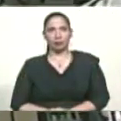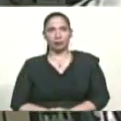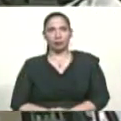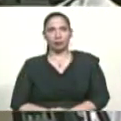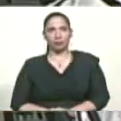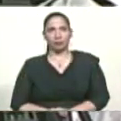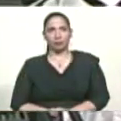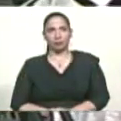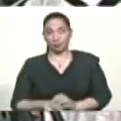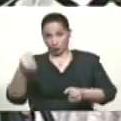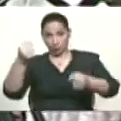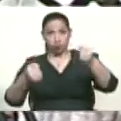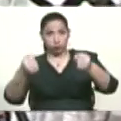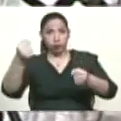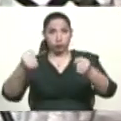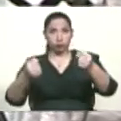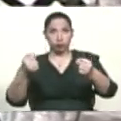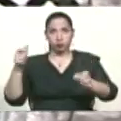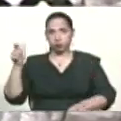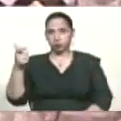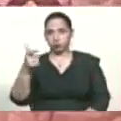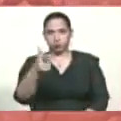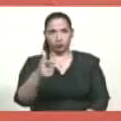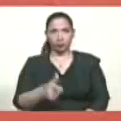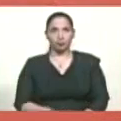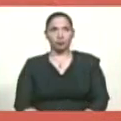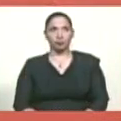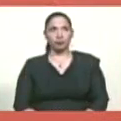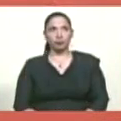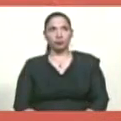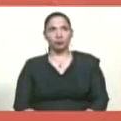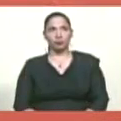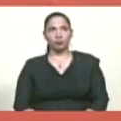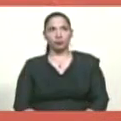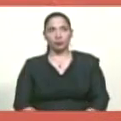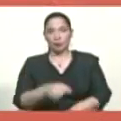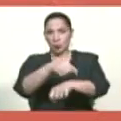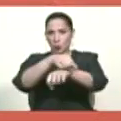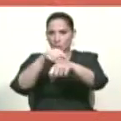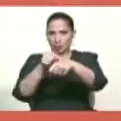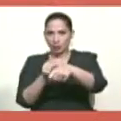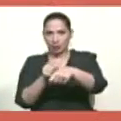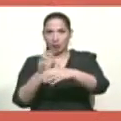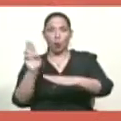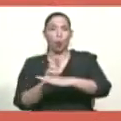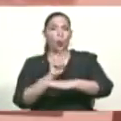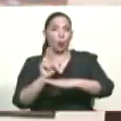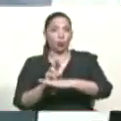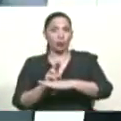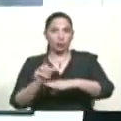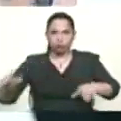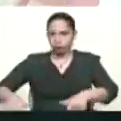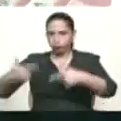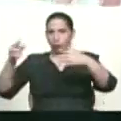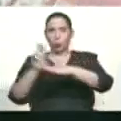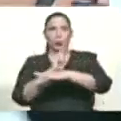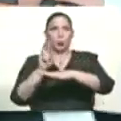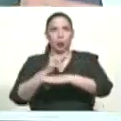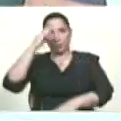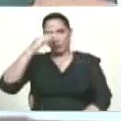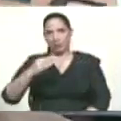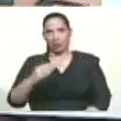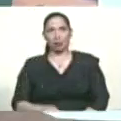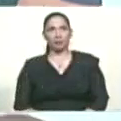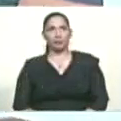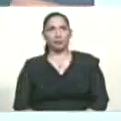en los vehículos en los que se desplazaba. Los brazaletes que iban a utilizar para los alzamientos de las unidades militares en la ciudad de Caracas,